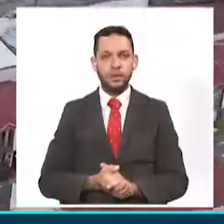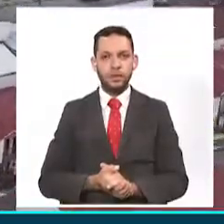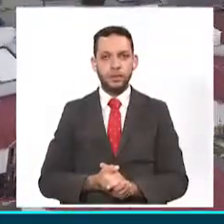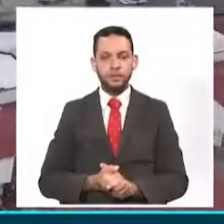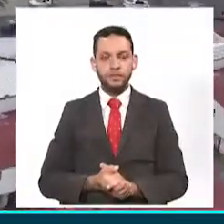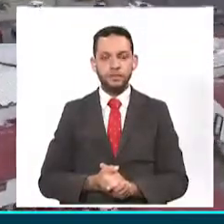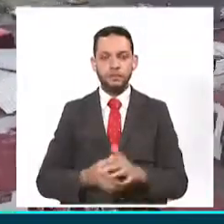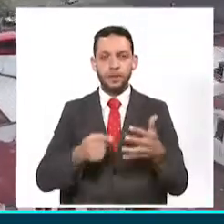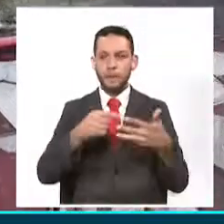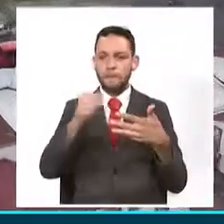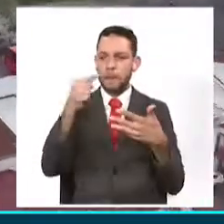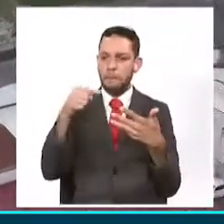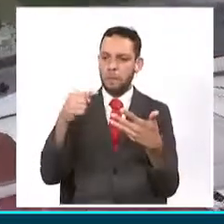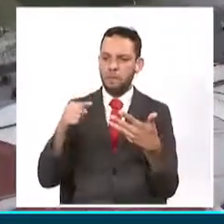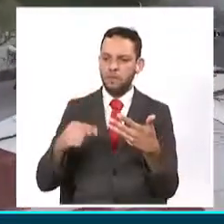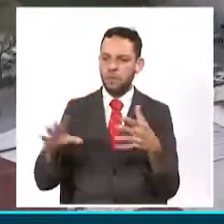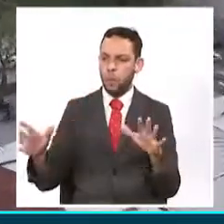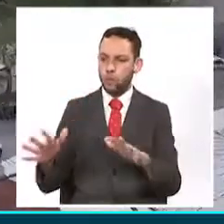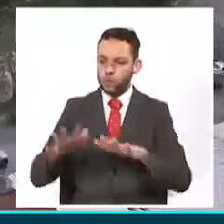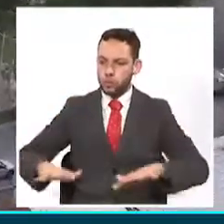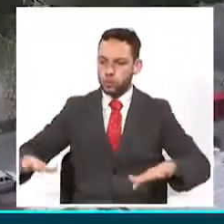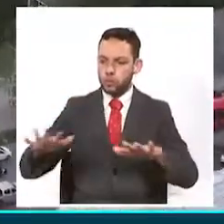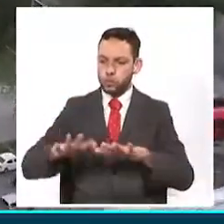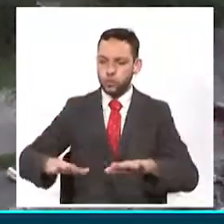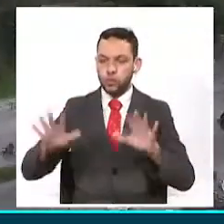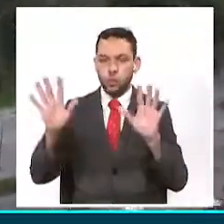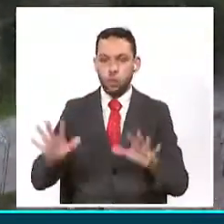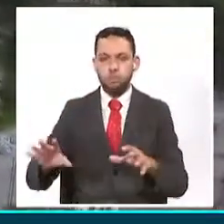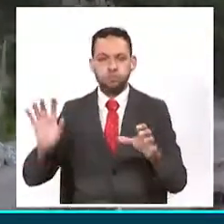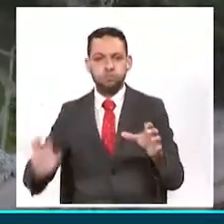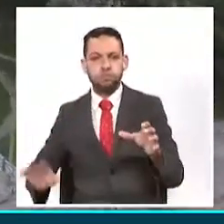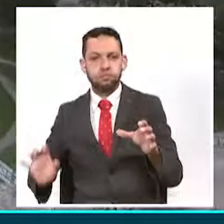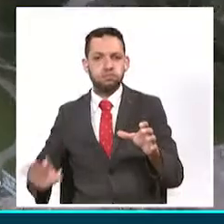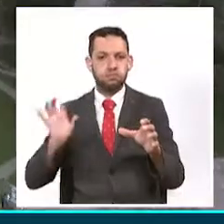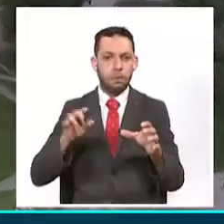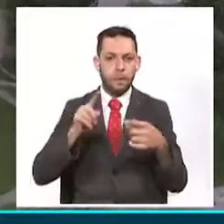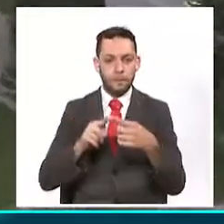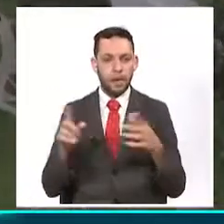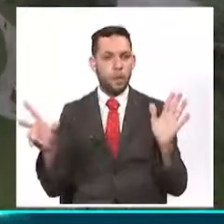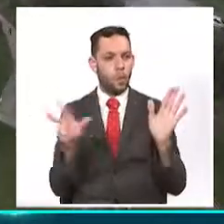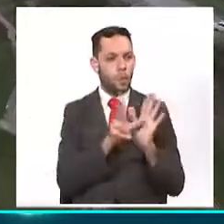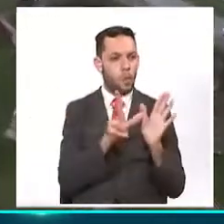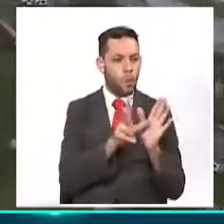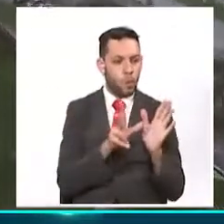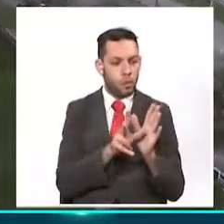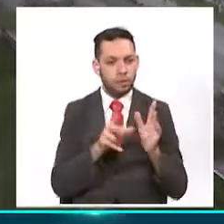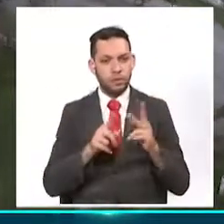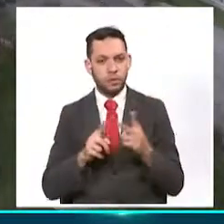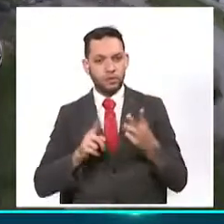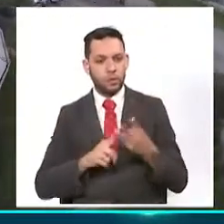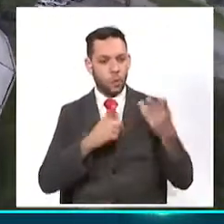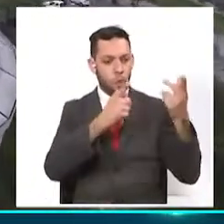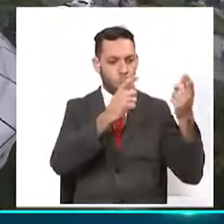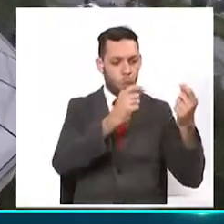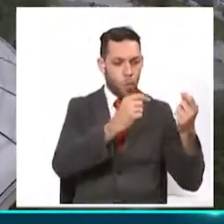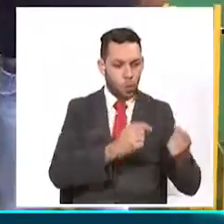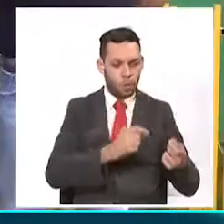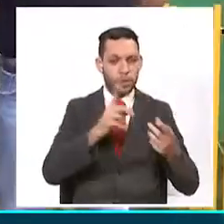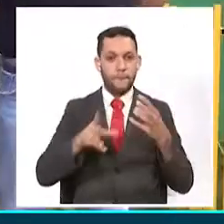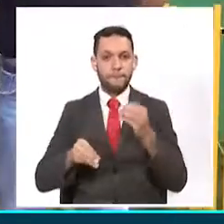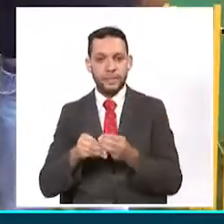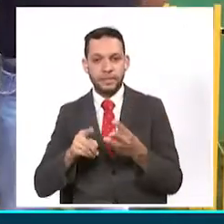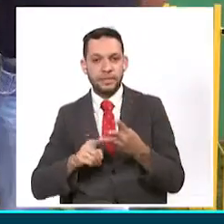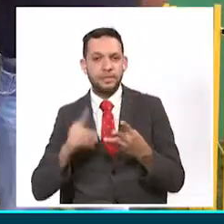Aspectos como condiciones del escenario deportivo para los encuentros, infraestructura hotelera, estructura financiera y la trayectoria del equipo